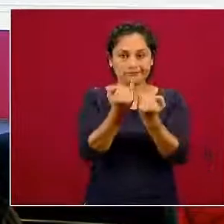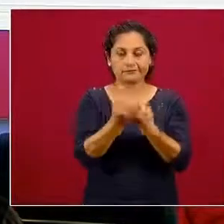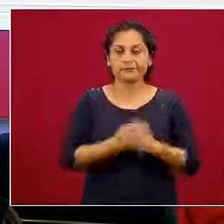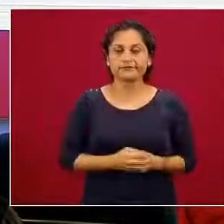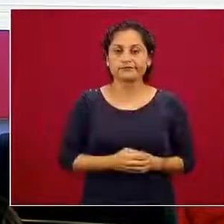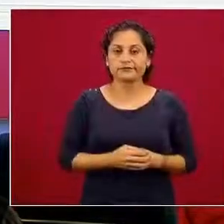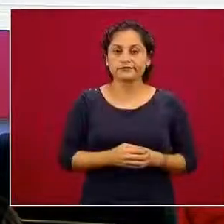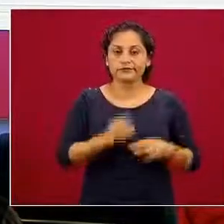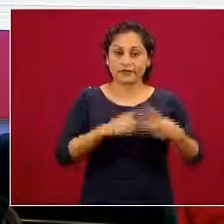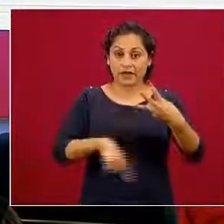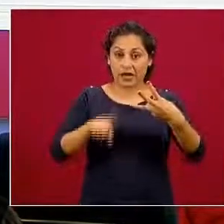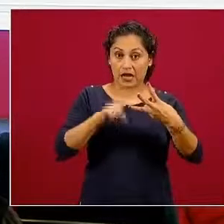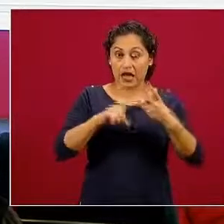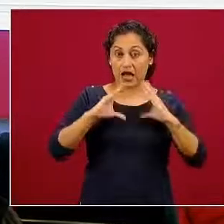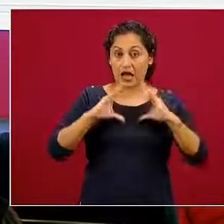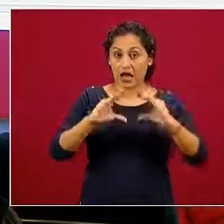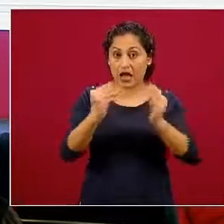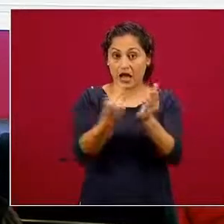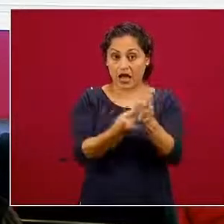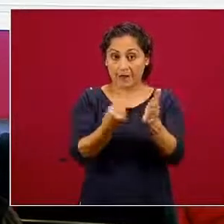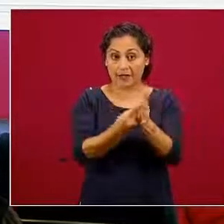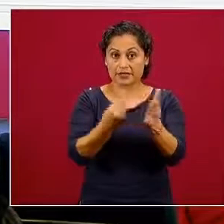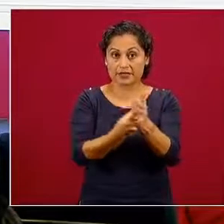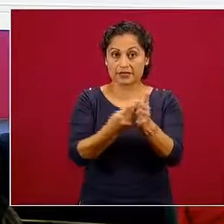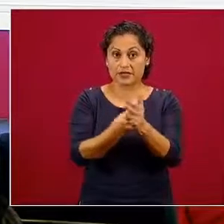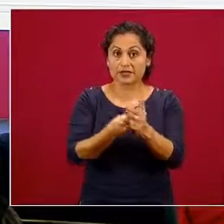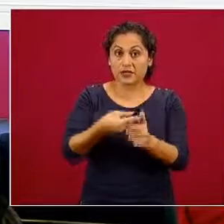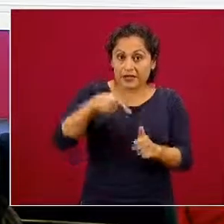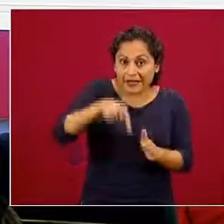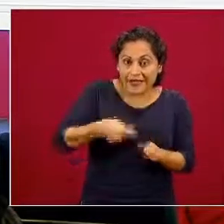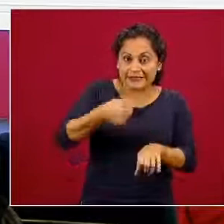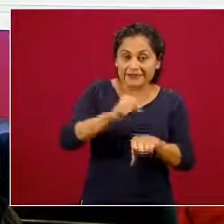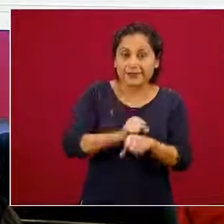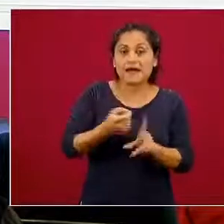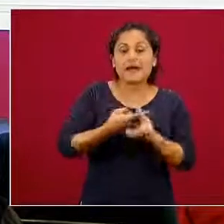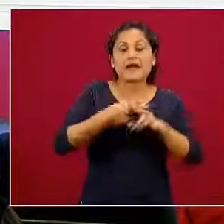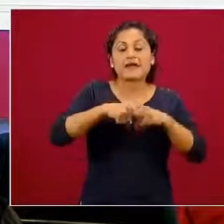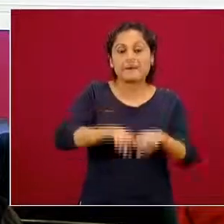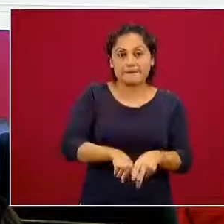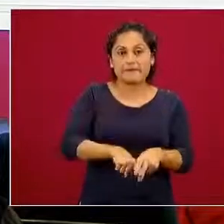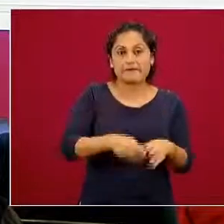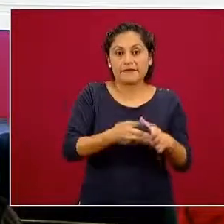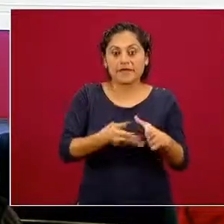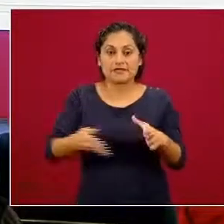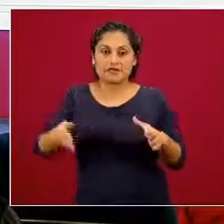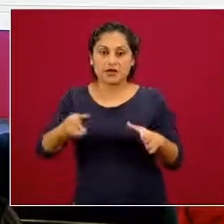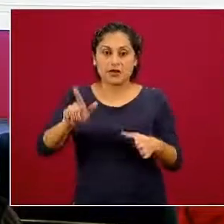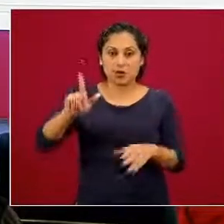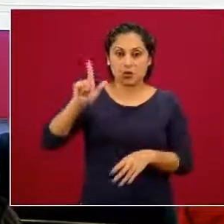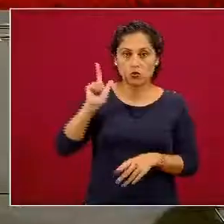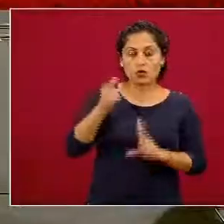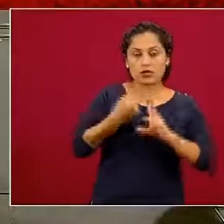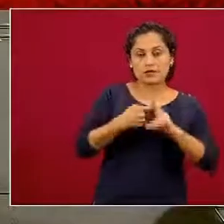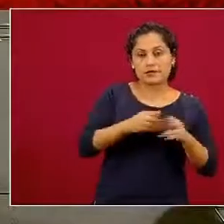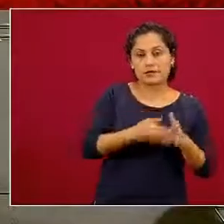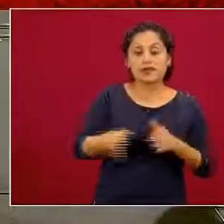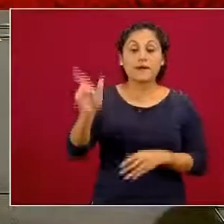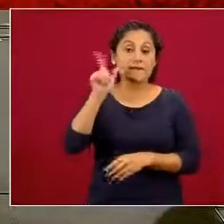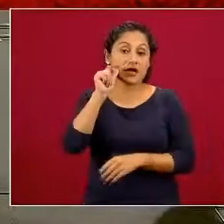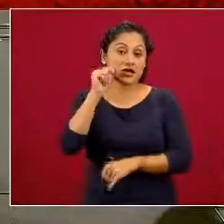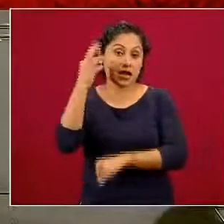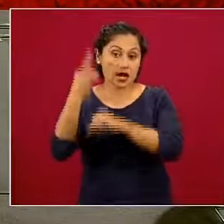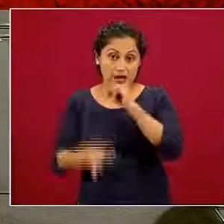justo esta semana se comenzó con la semana, un evento académico que ha durado toda esta semana, mañana es el último día